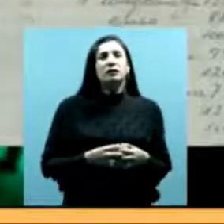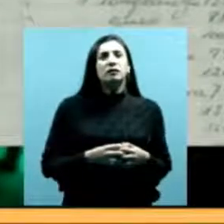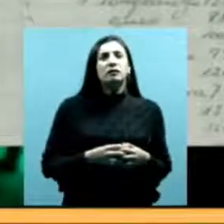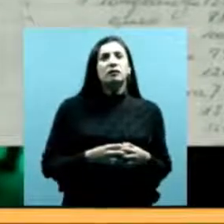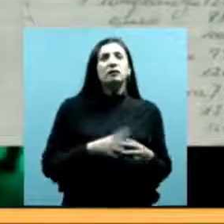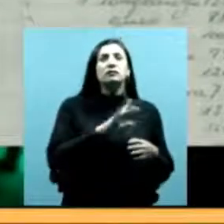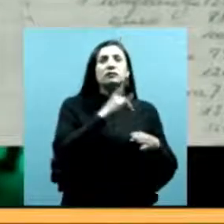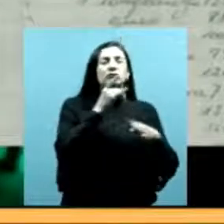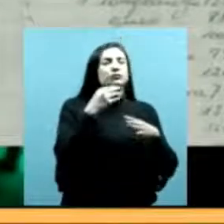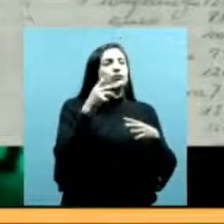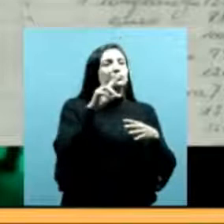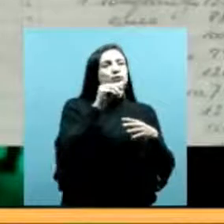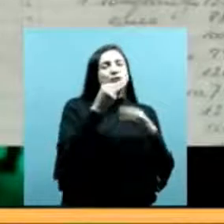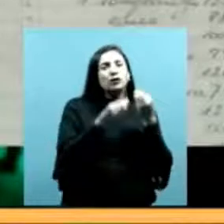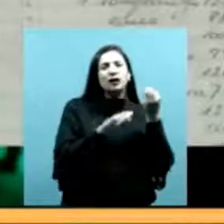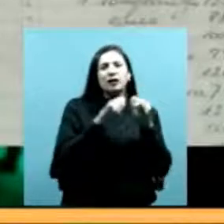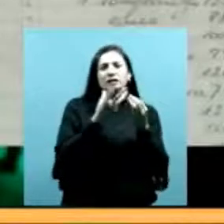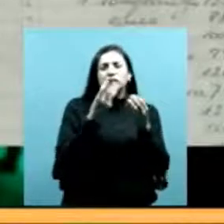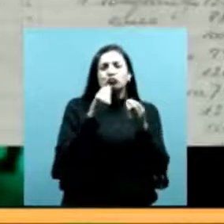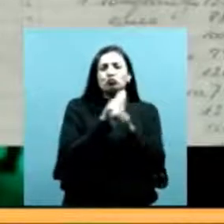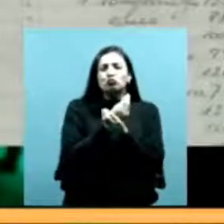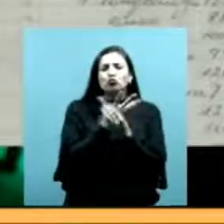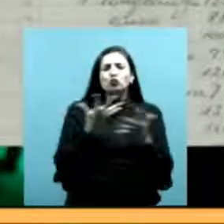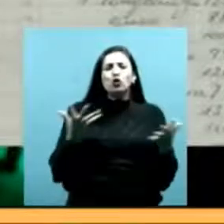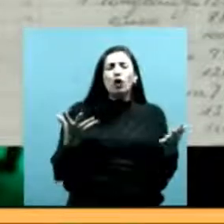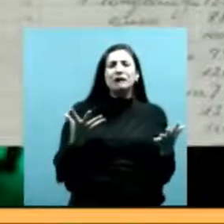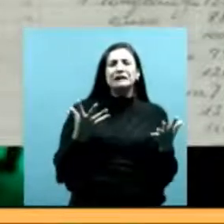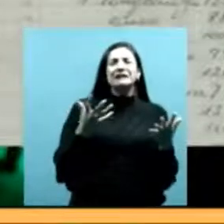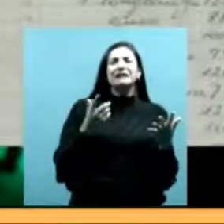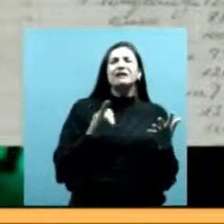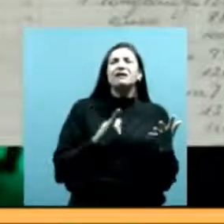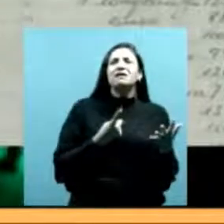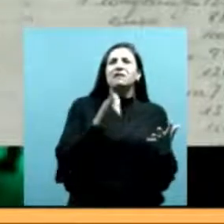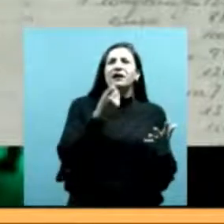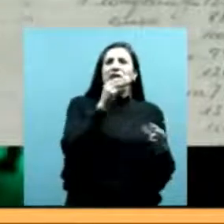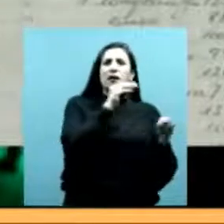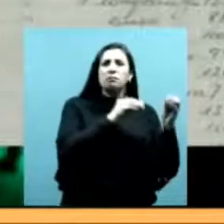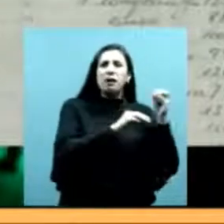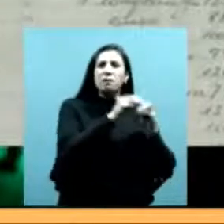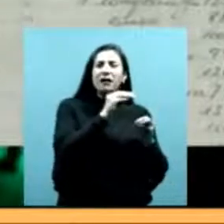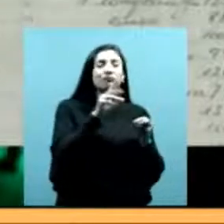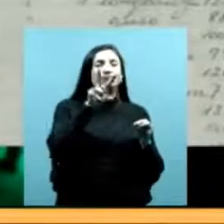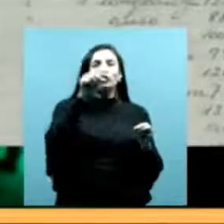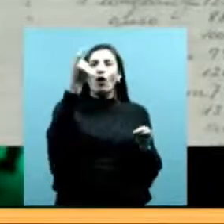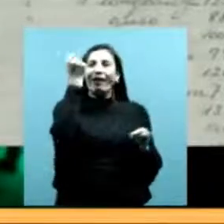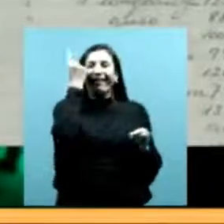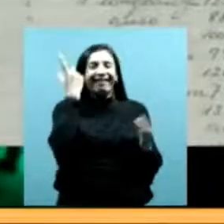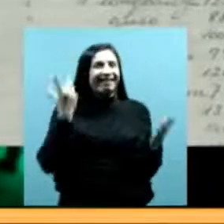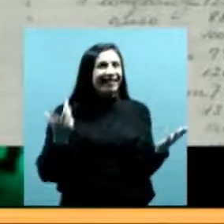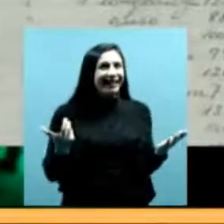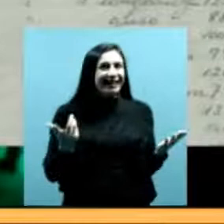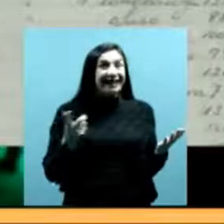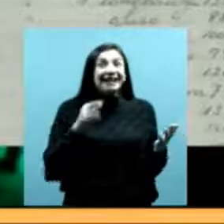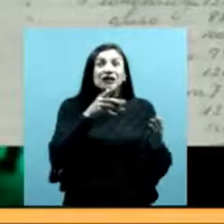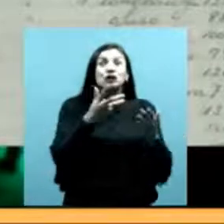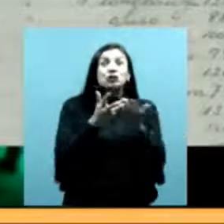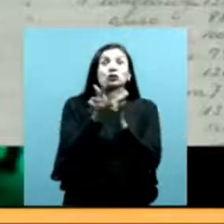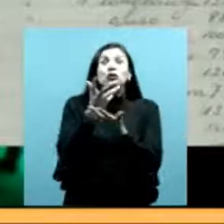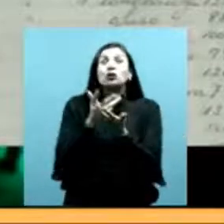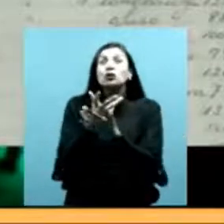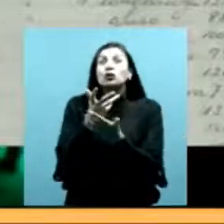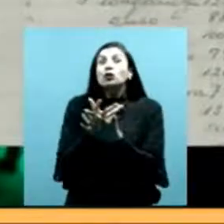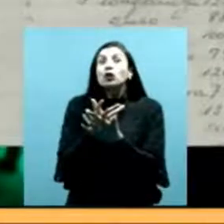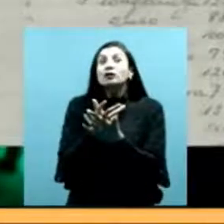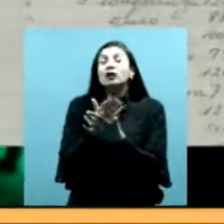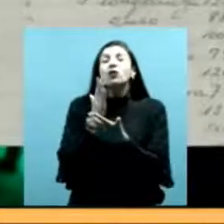usuras a las que tanto cariño le tienen los blancos. No entreverar mucho. Este consejo de no hacer tantas